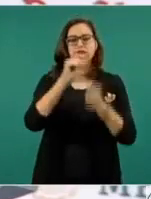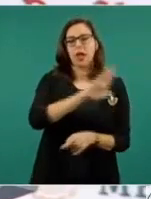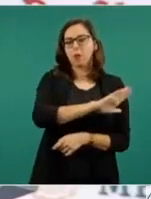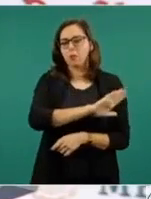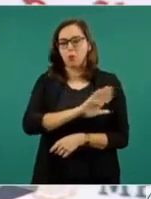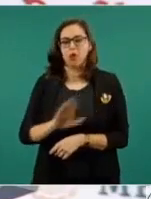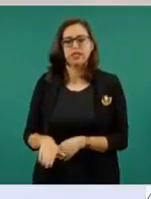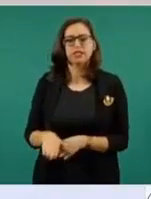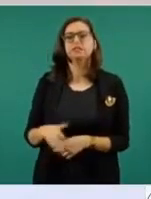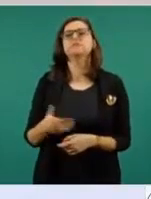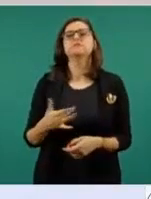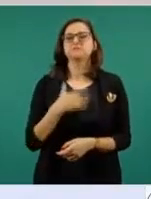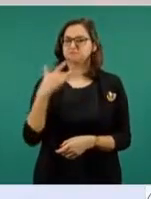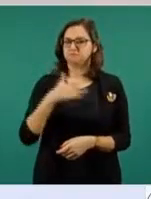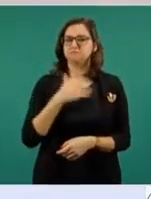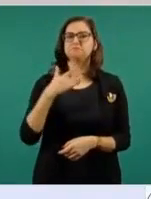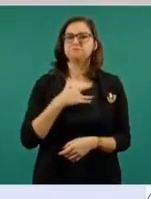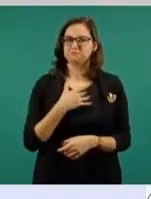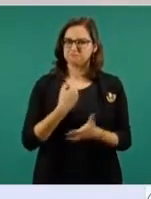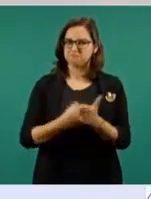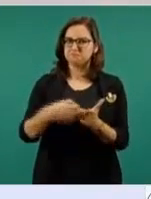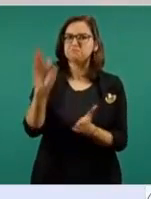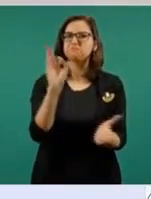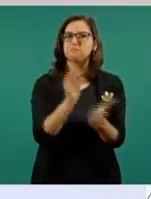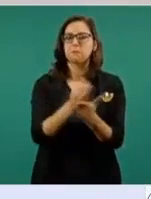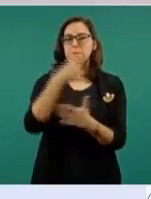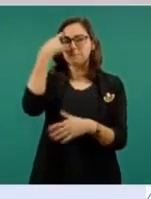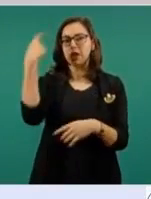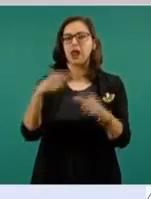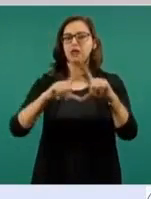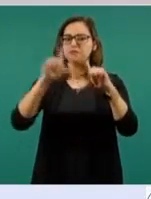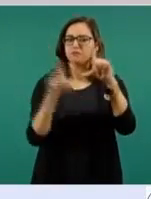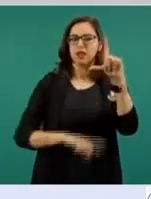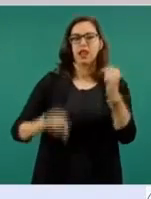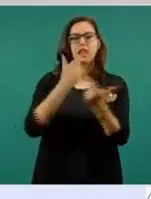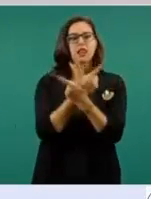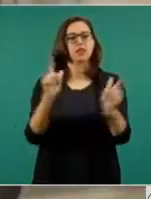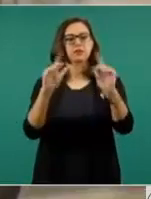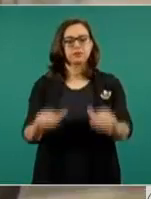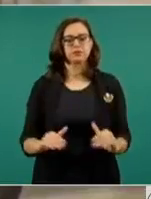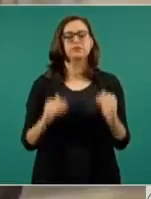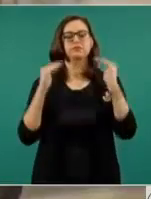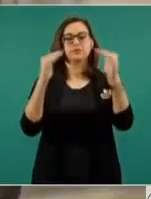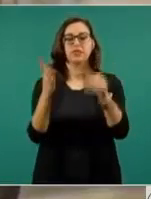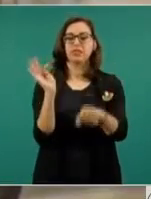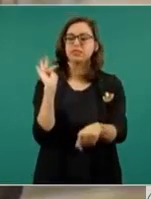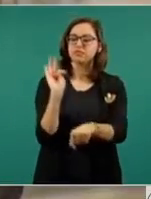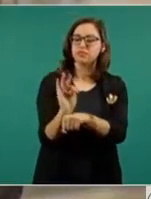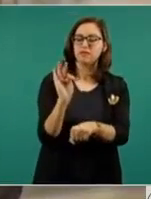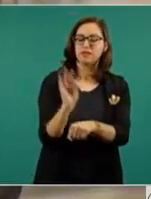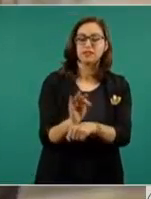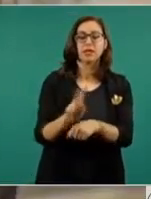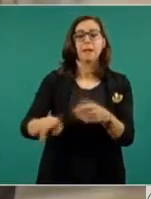construir una patria libre y soberana. La defensa de estos preceptos se ha